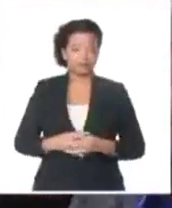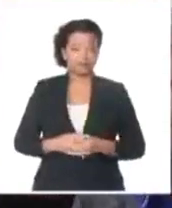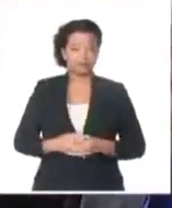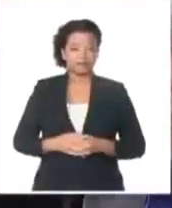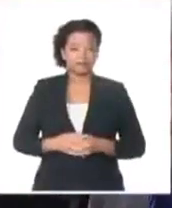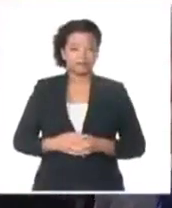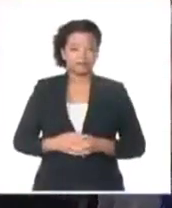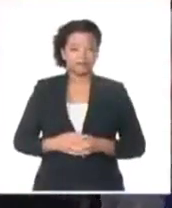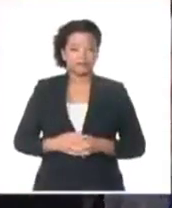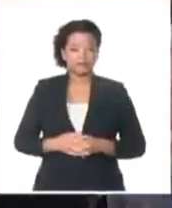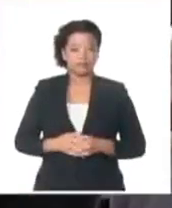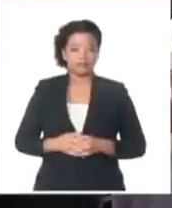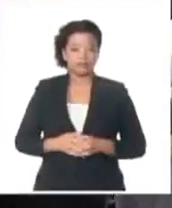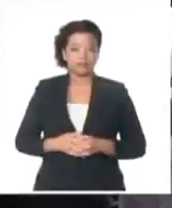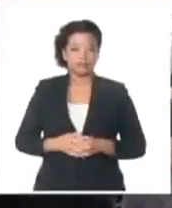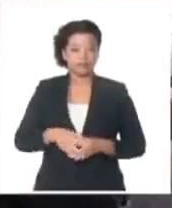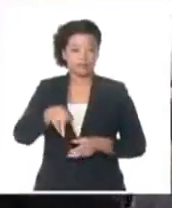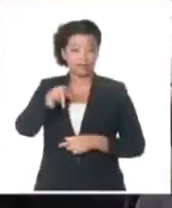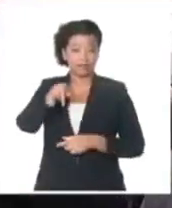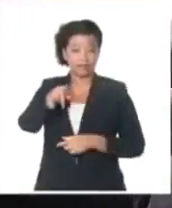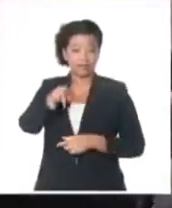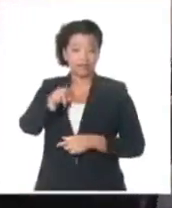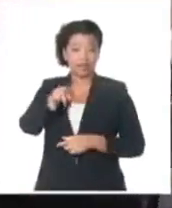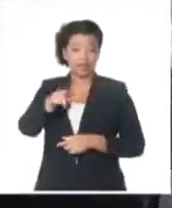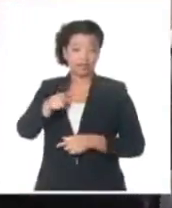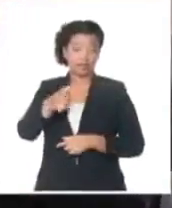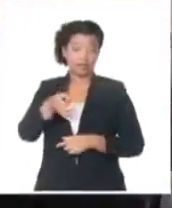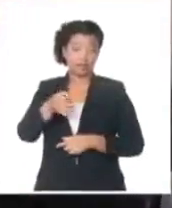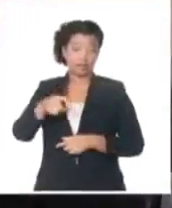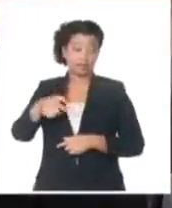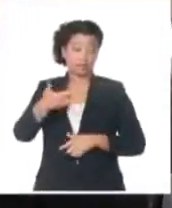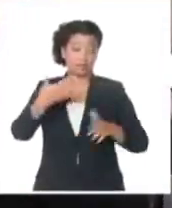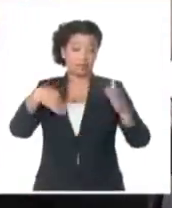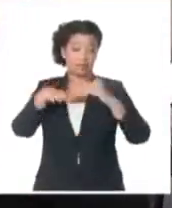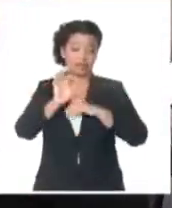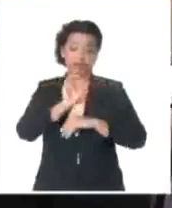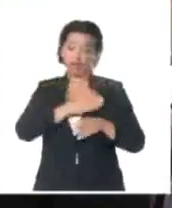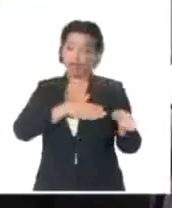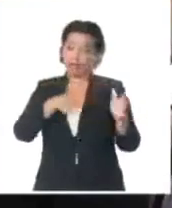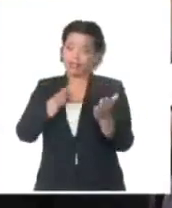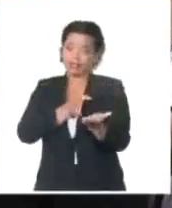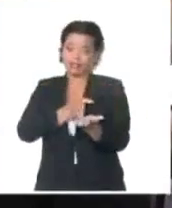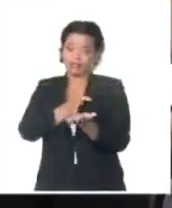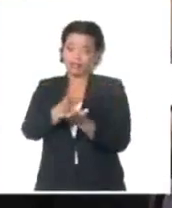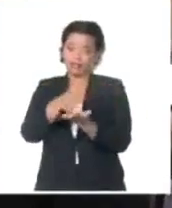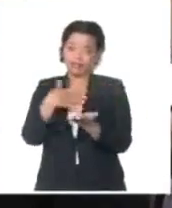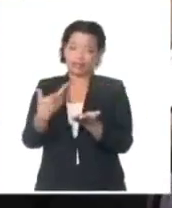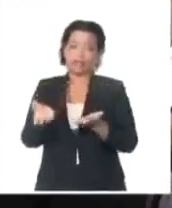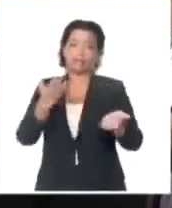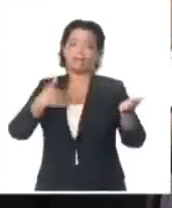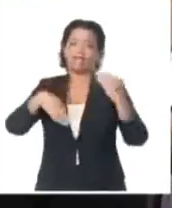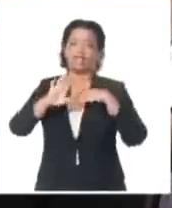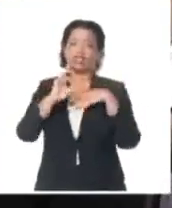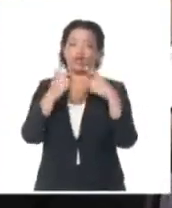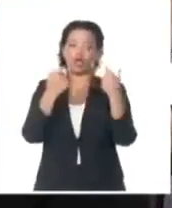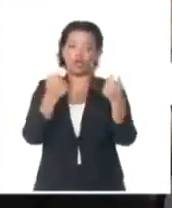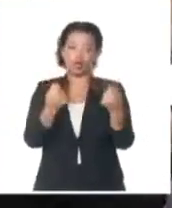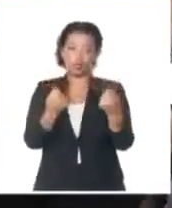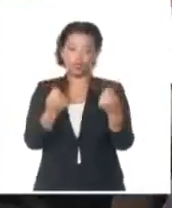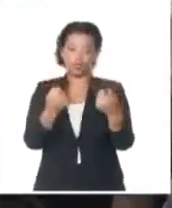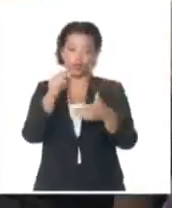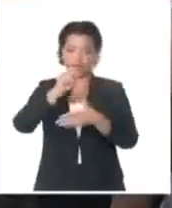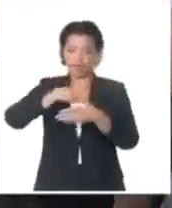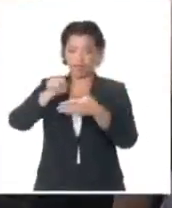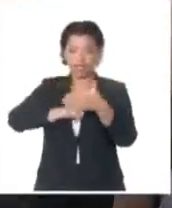Quien, además de proponerlo para viceprimer ministro, mantenemos la ratificación como ministro de Economía y Planificación.